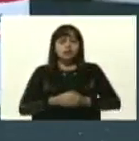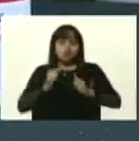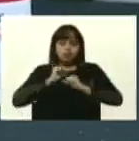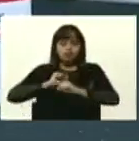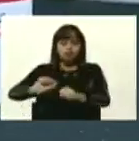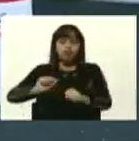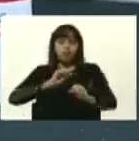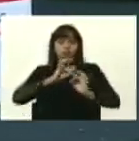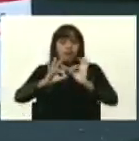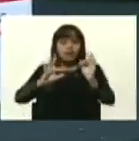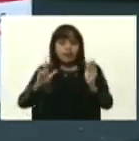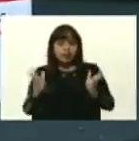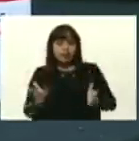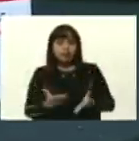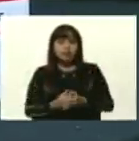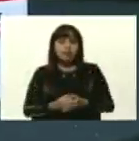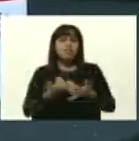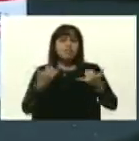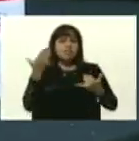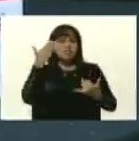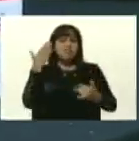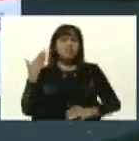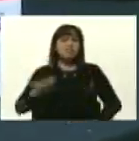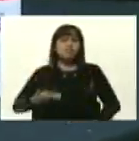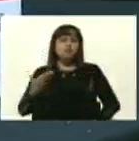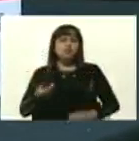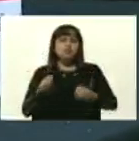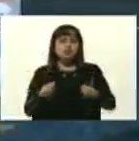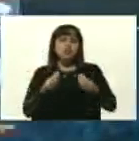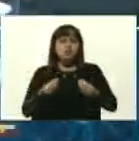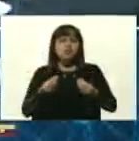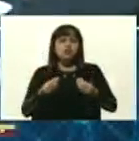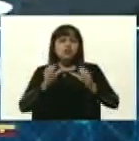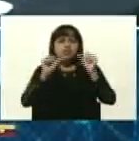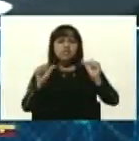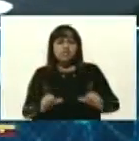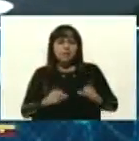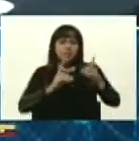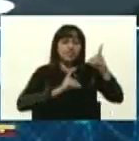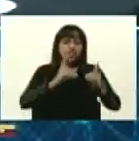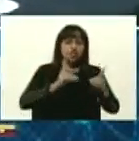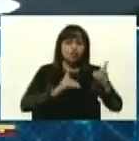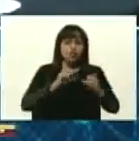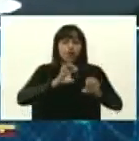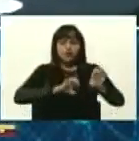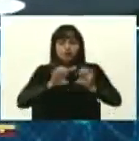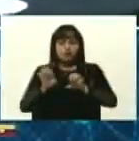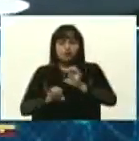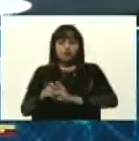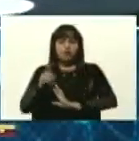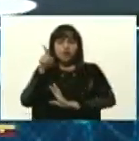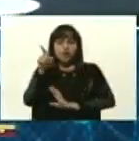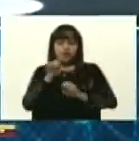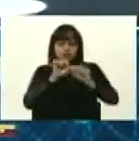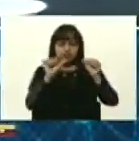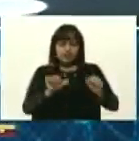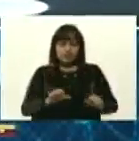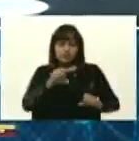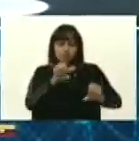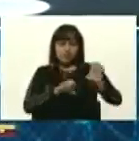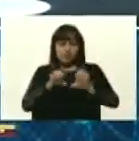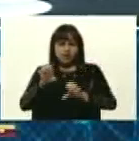pandemia. Y ya todos sabemos lo importante que es un sistema de diagnóstico. Este sistema de diagnóstico